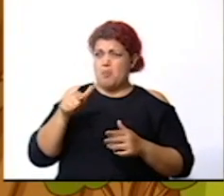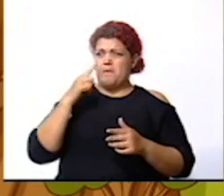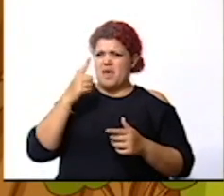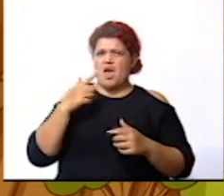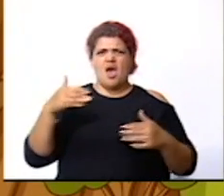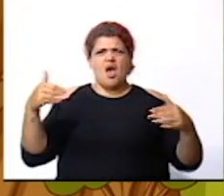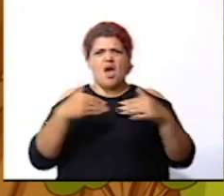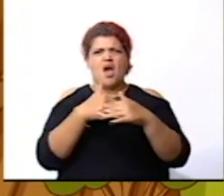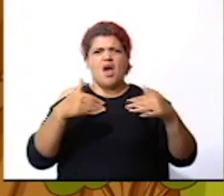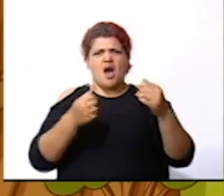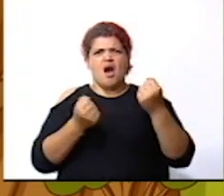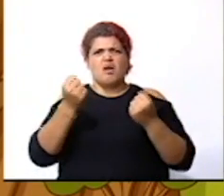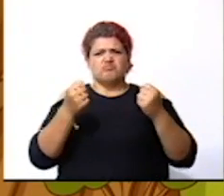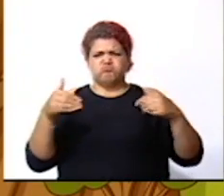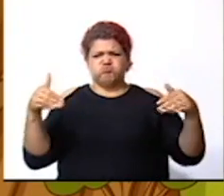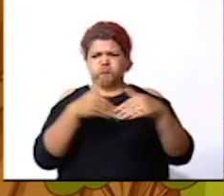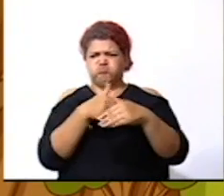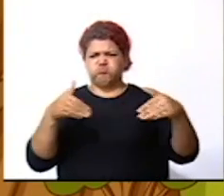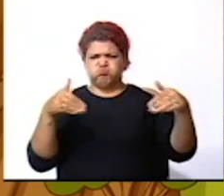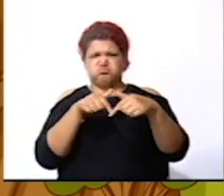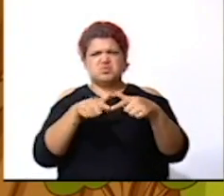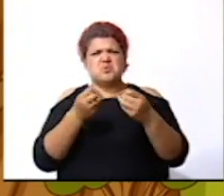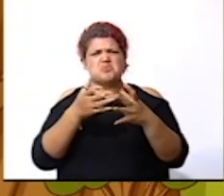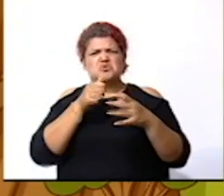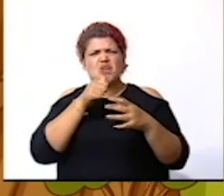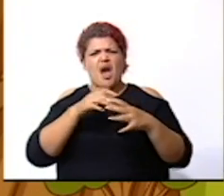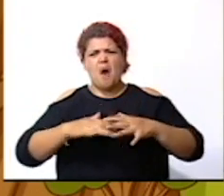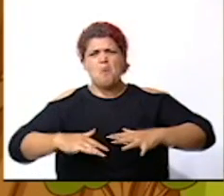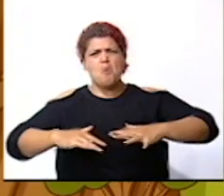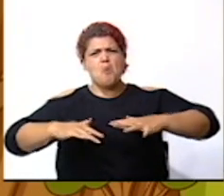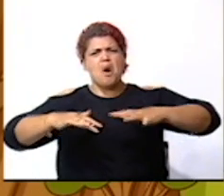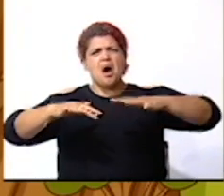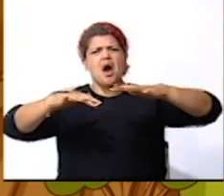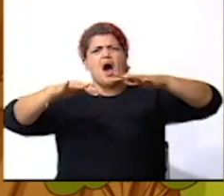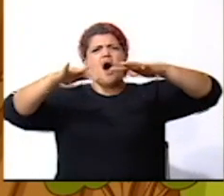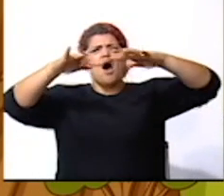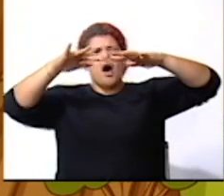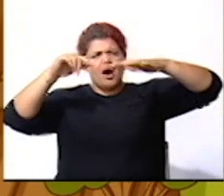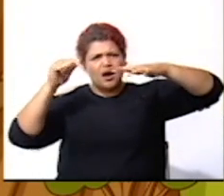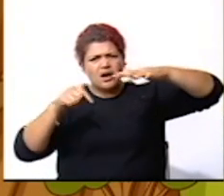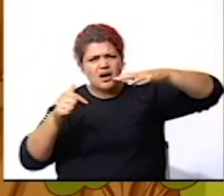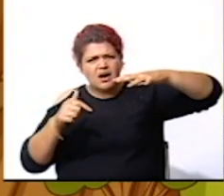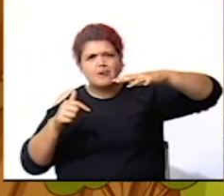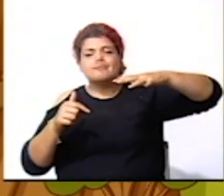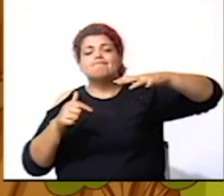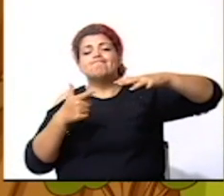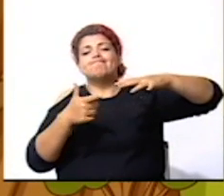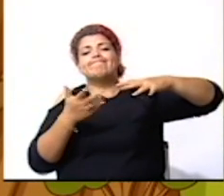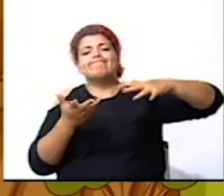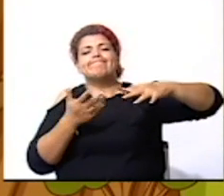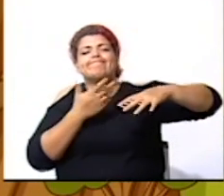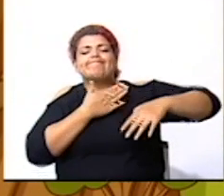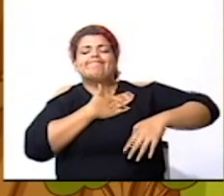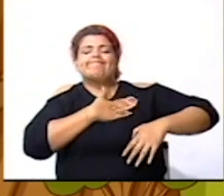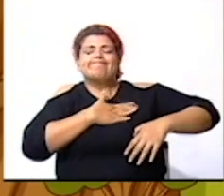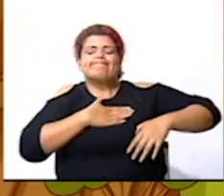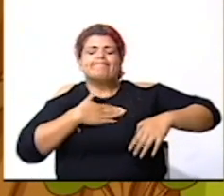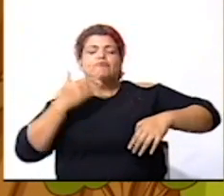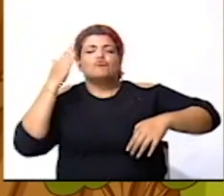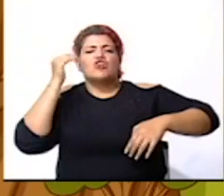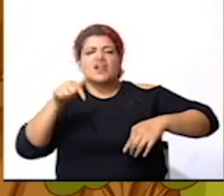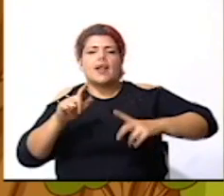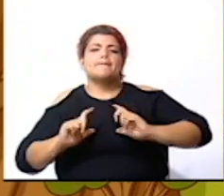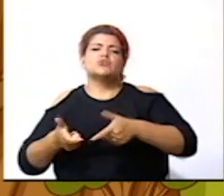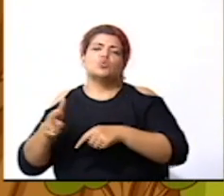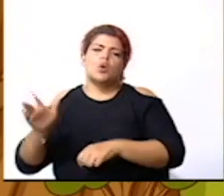autopista todo llena de agua una inundación pues lamentablemente es producto de